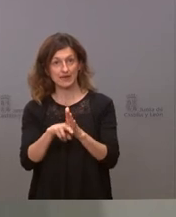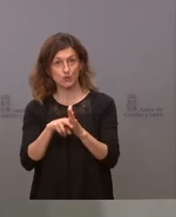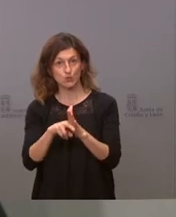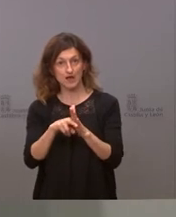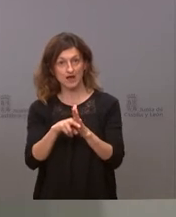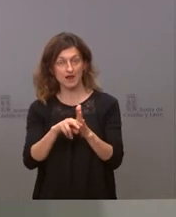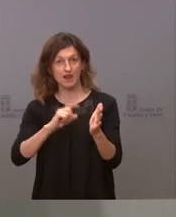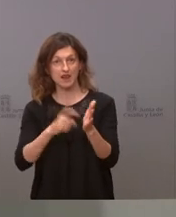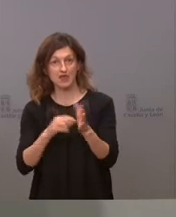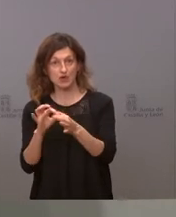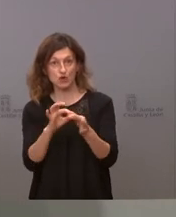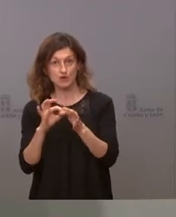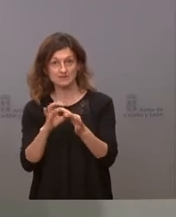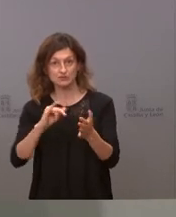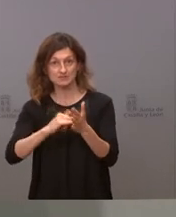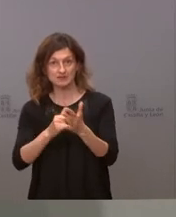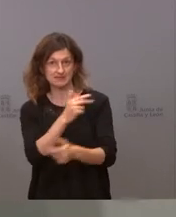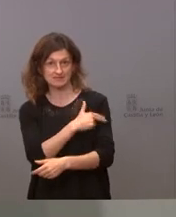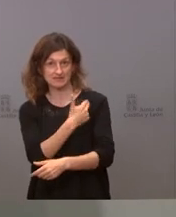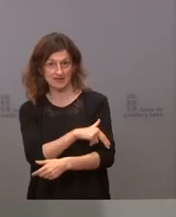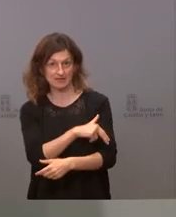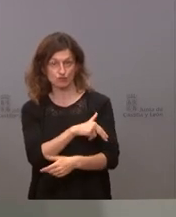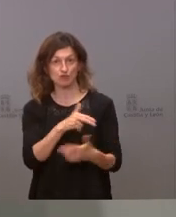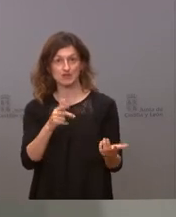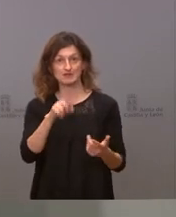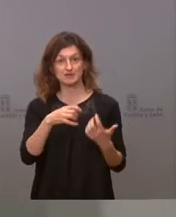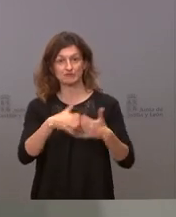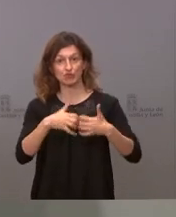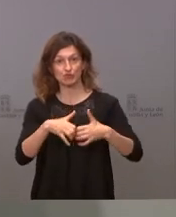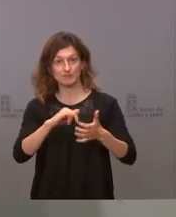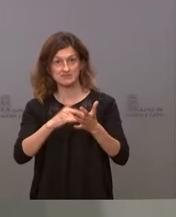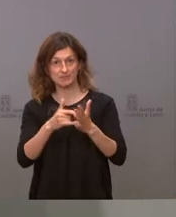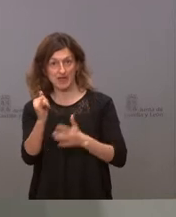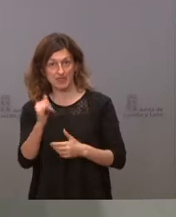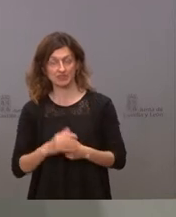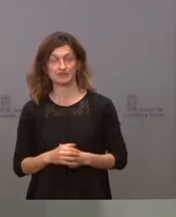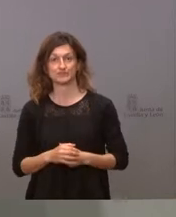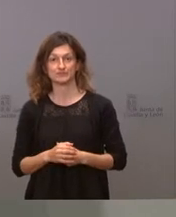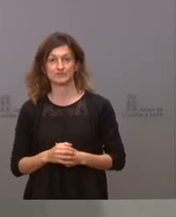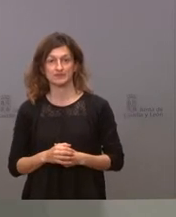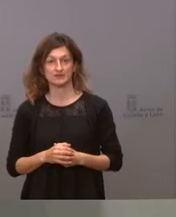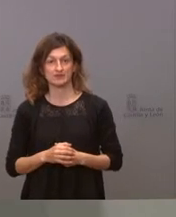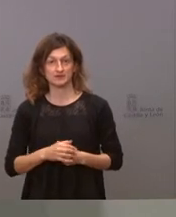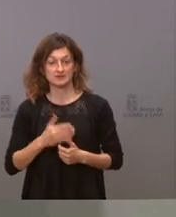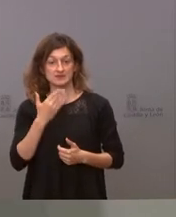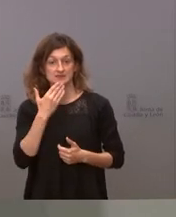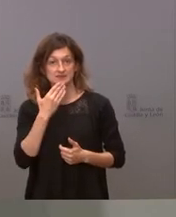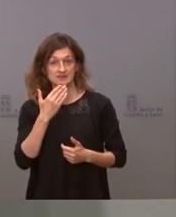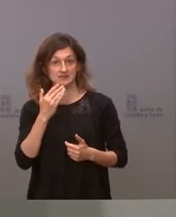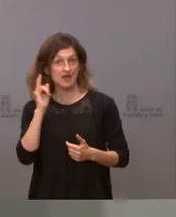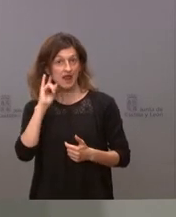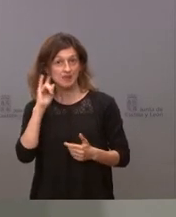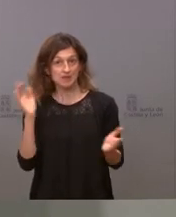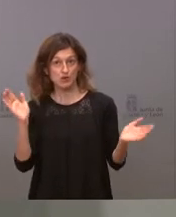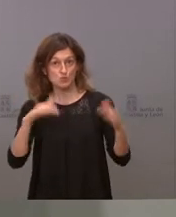ley de cohesión del sistema sanitario y tiene un sistema de funcionamiento y el sistema de funcionamiento cuando uno no está en estado de alarma